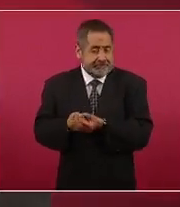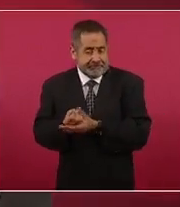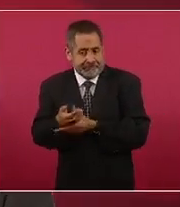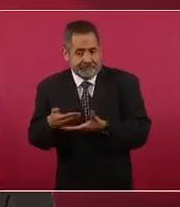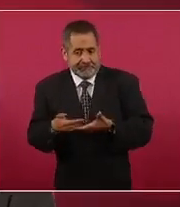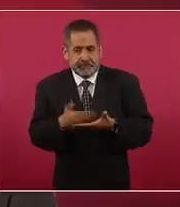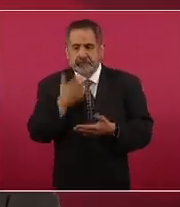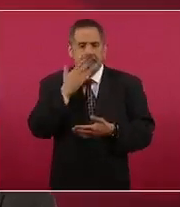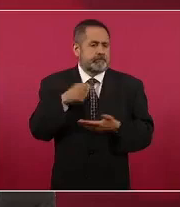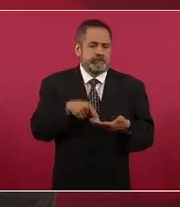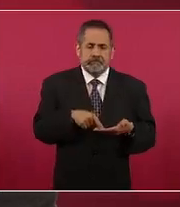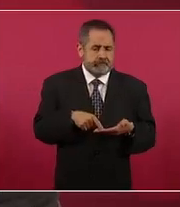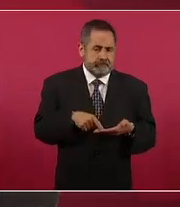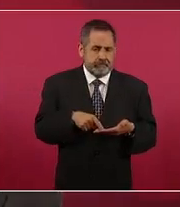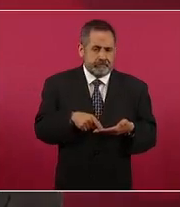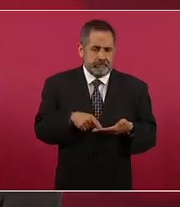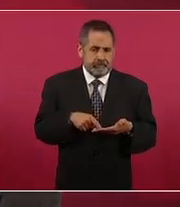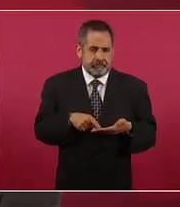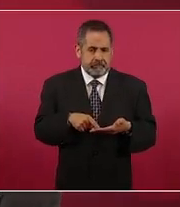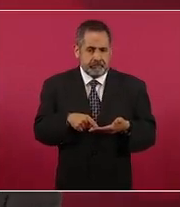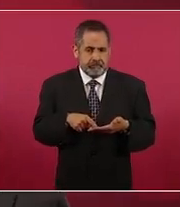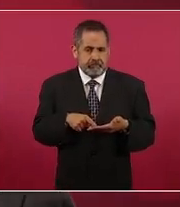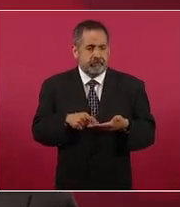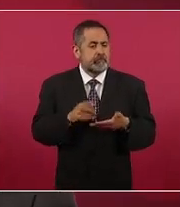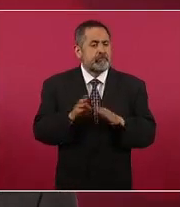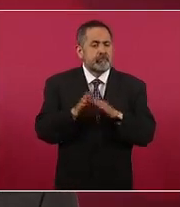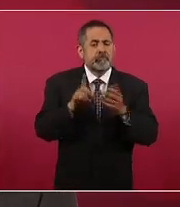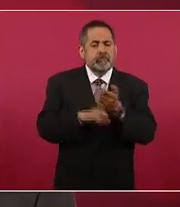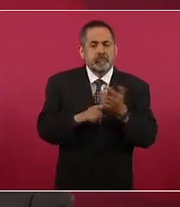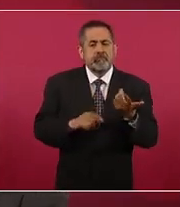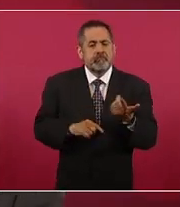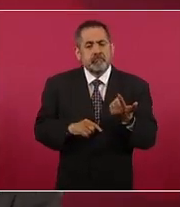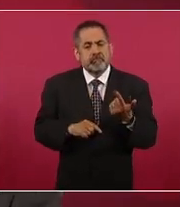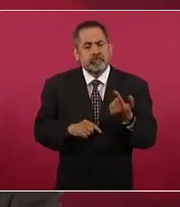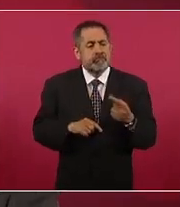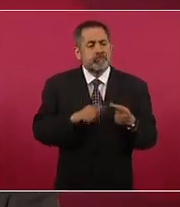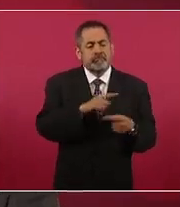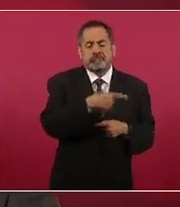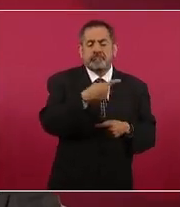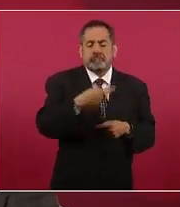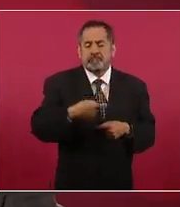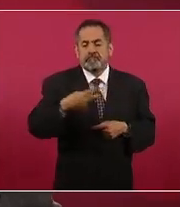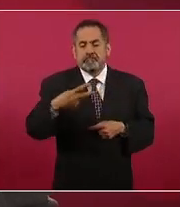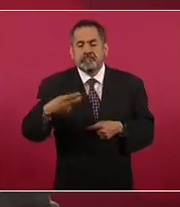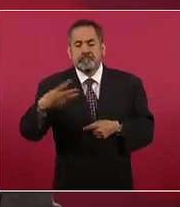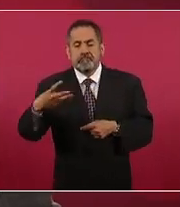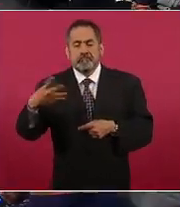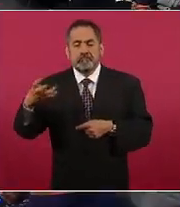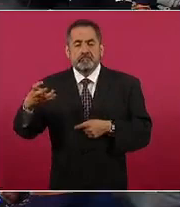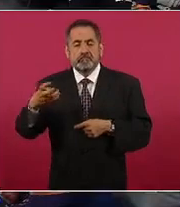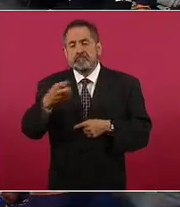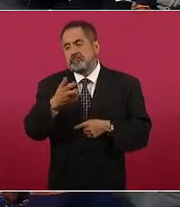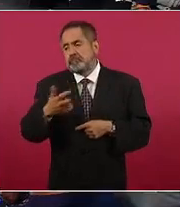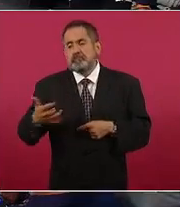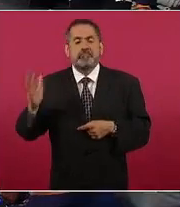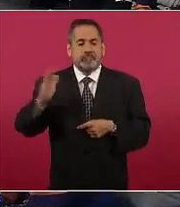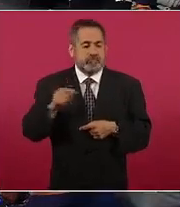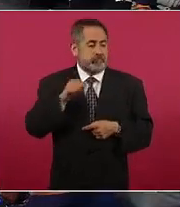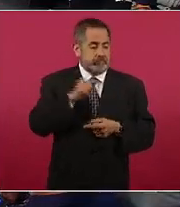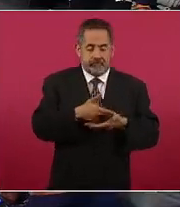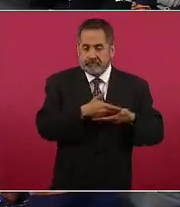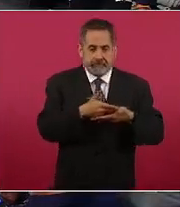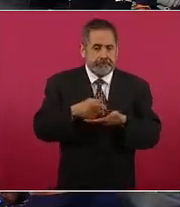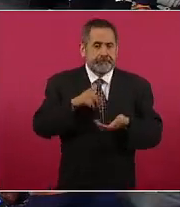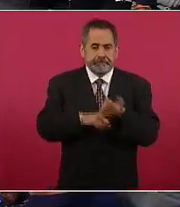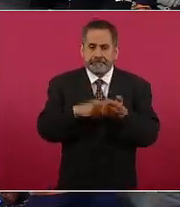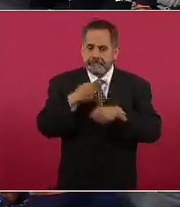es mayor en los recién nacidos después empieza a descender al primero segundo tercero cuarto año de vida se mantiene